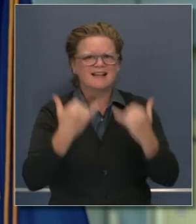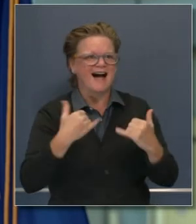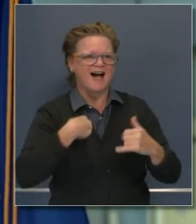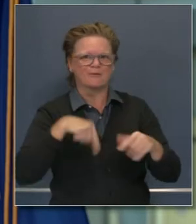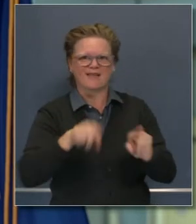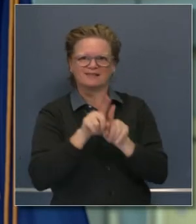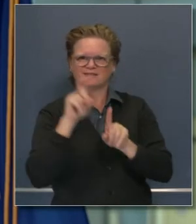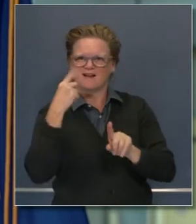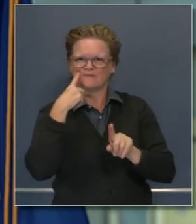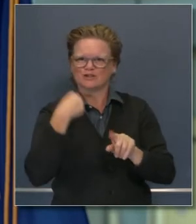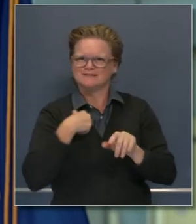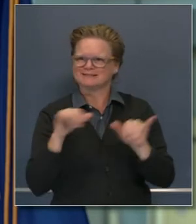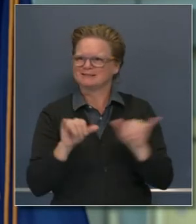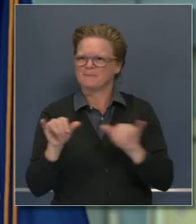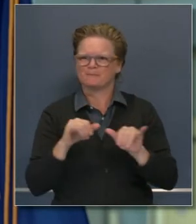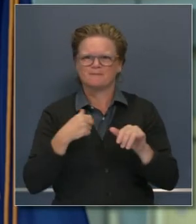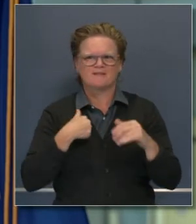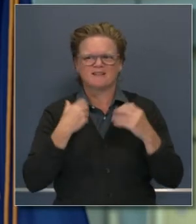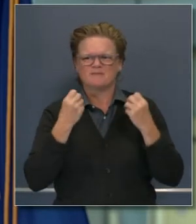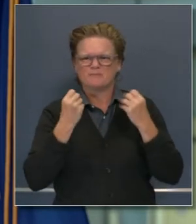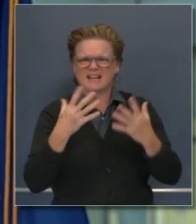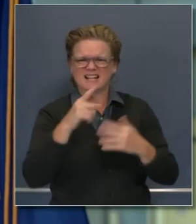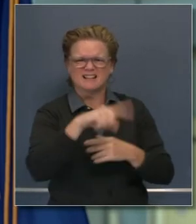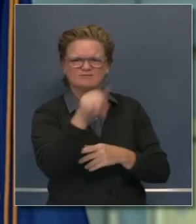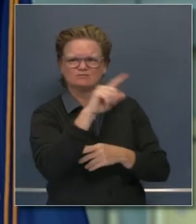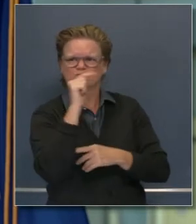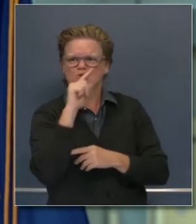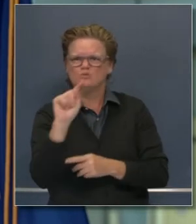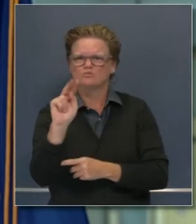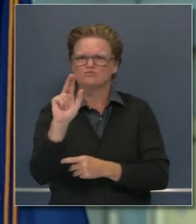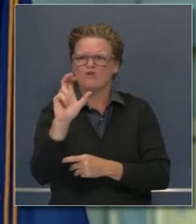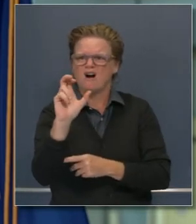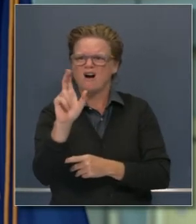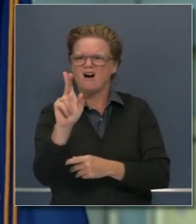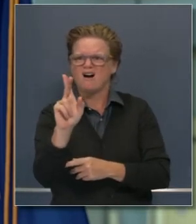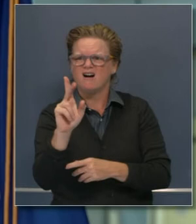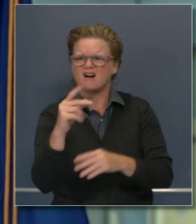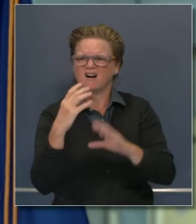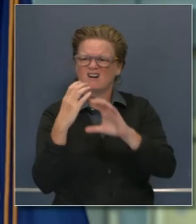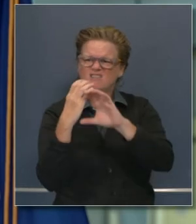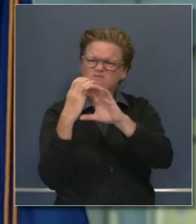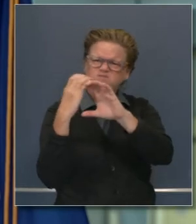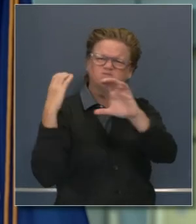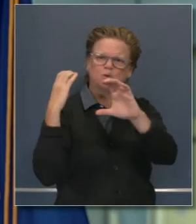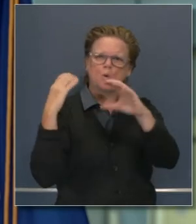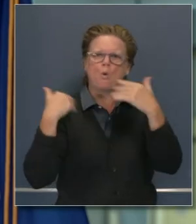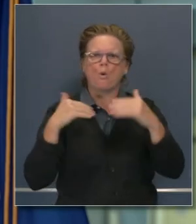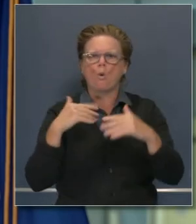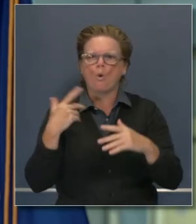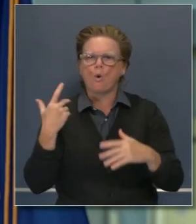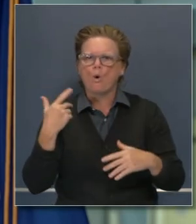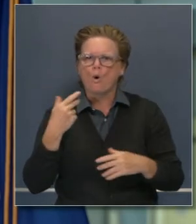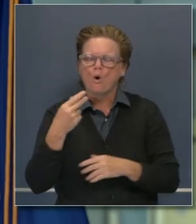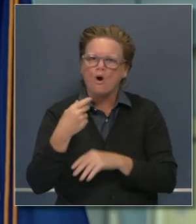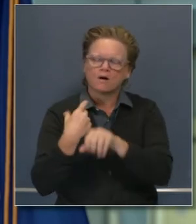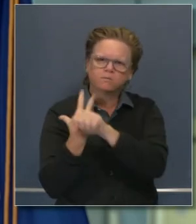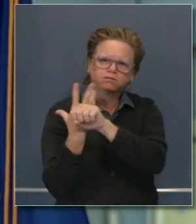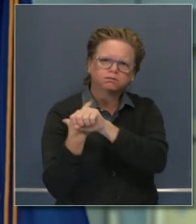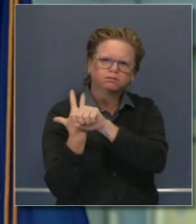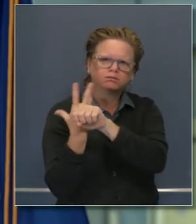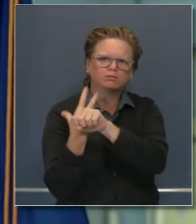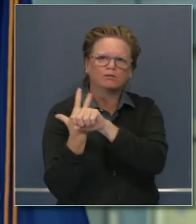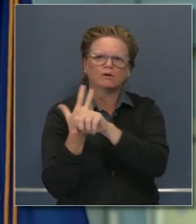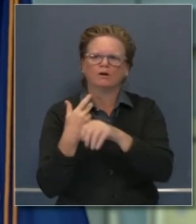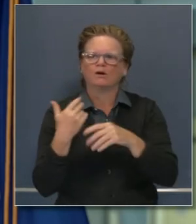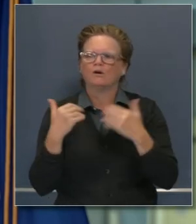de lo que hemos hecho con camiones, una cifra desproporcionada, bueno, una cantidad desproporcionada de emisiones de